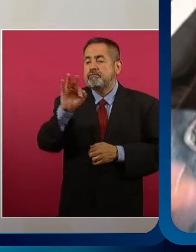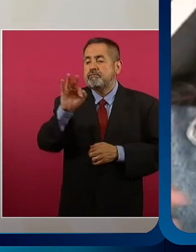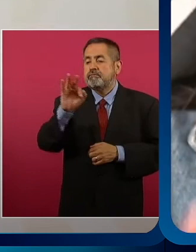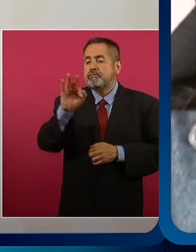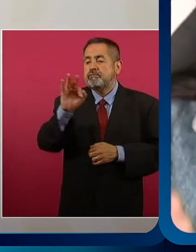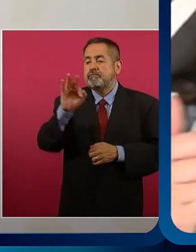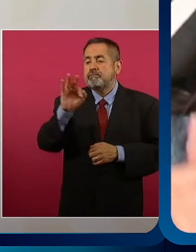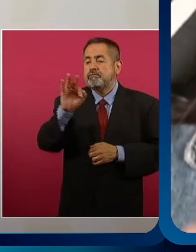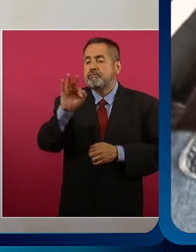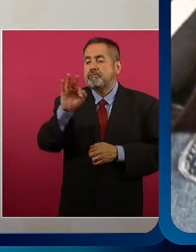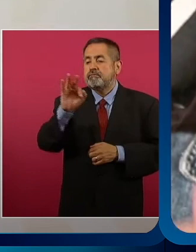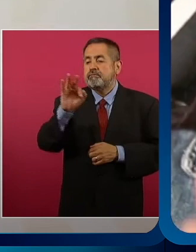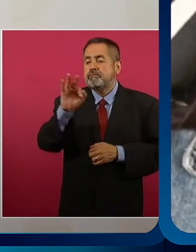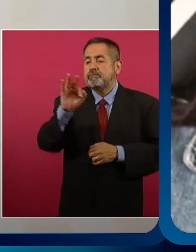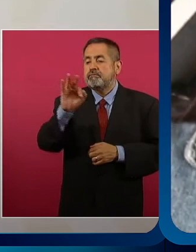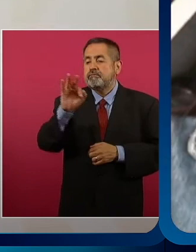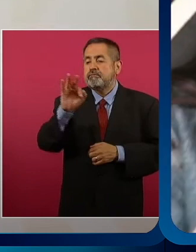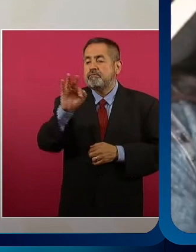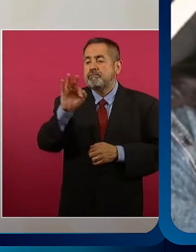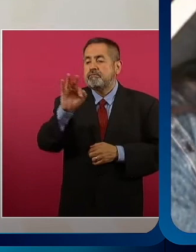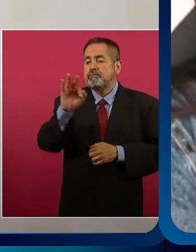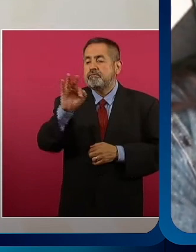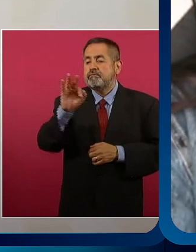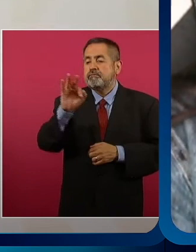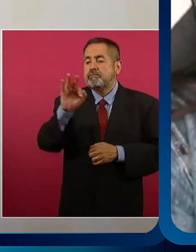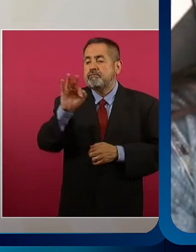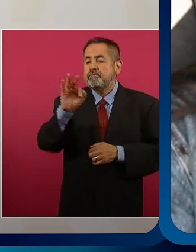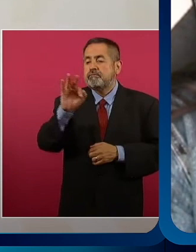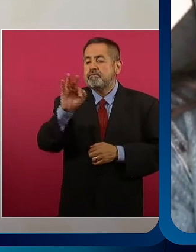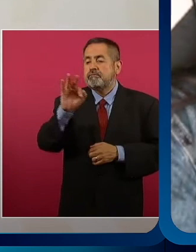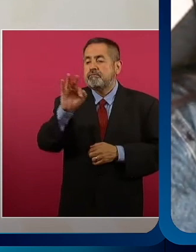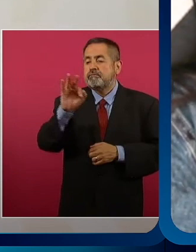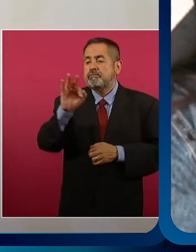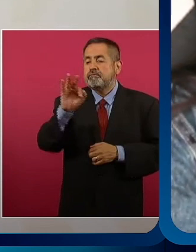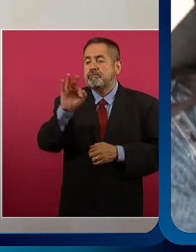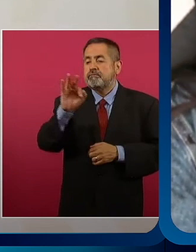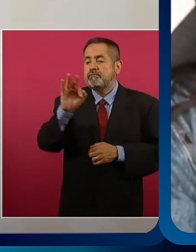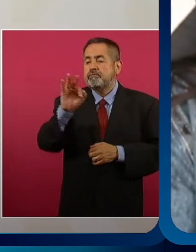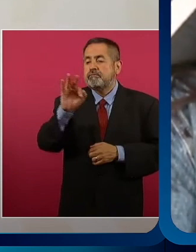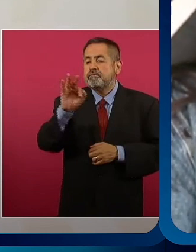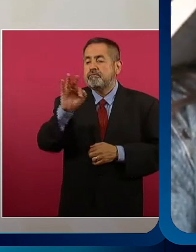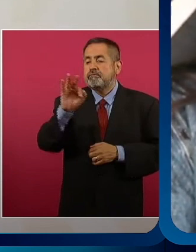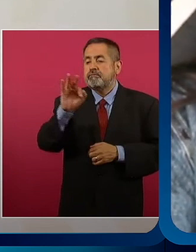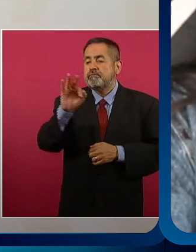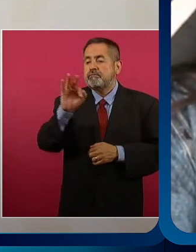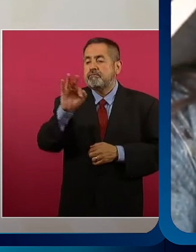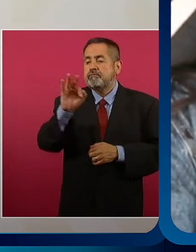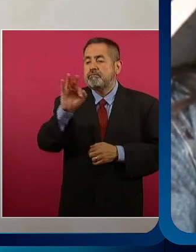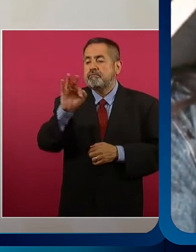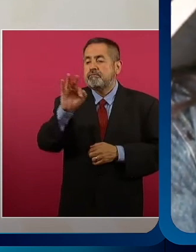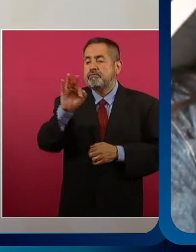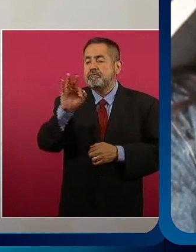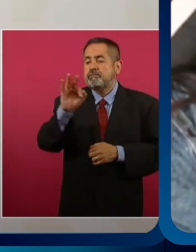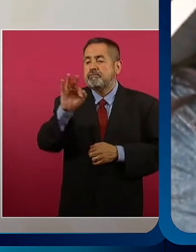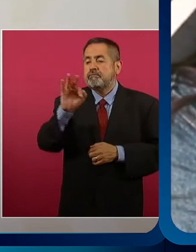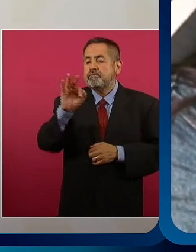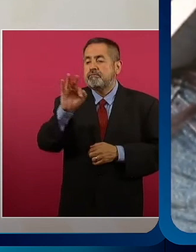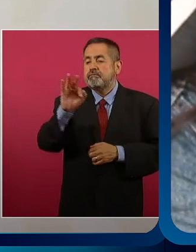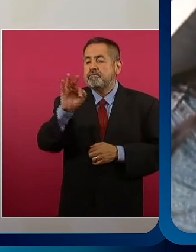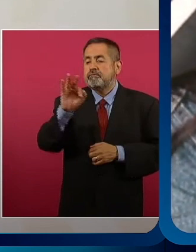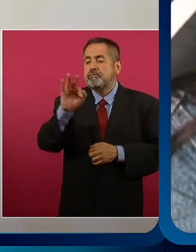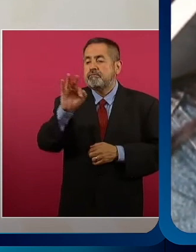empujar y exhibir y señalar. Y si das una orden y si das ciertas